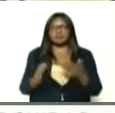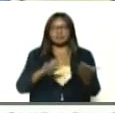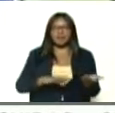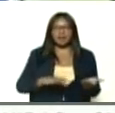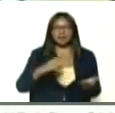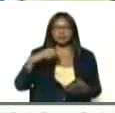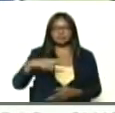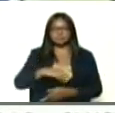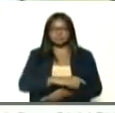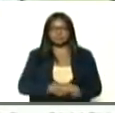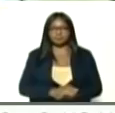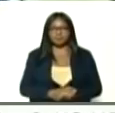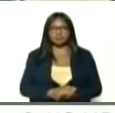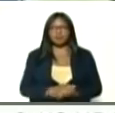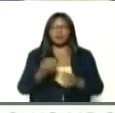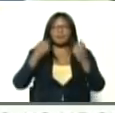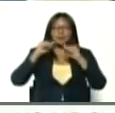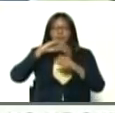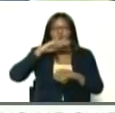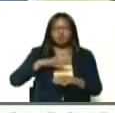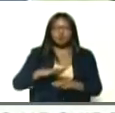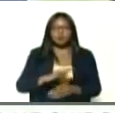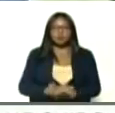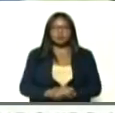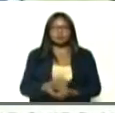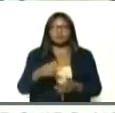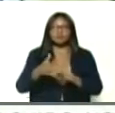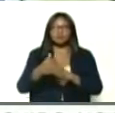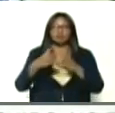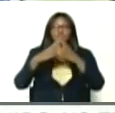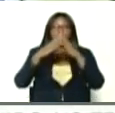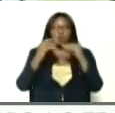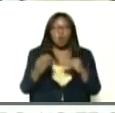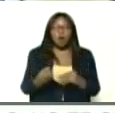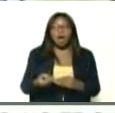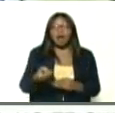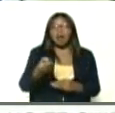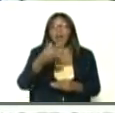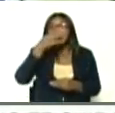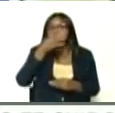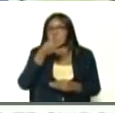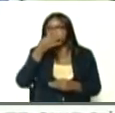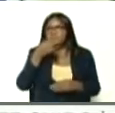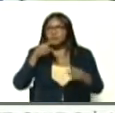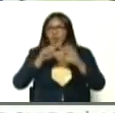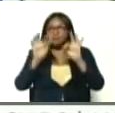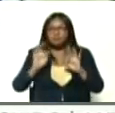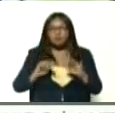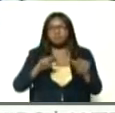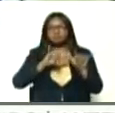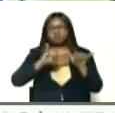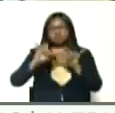bueno, por la misma práctica, histórica, de que todas esas gripes, y pandemias, se trabajaban, de esa forma,